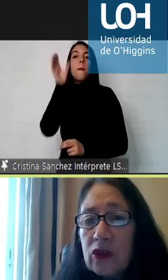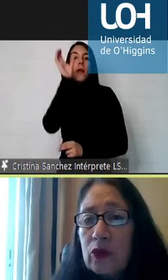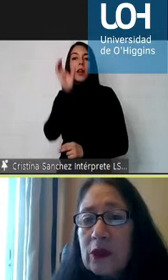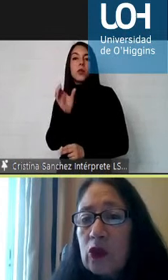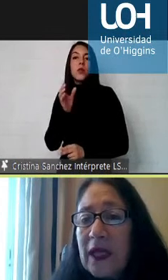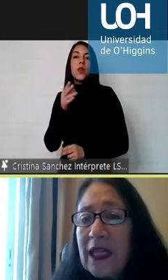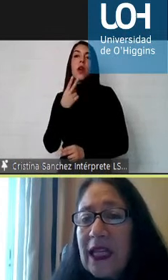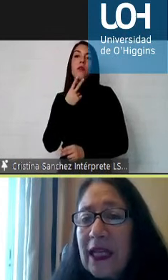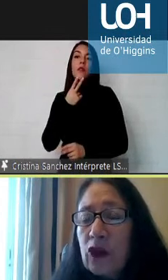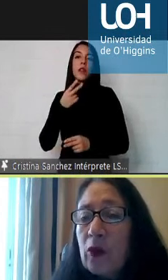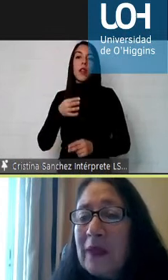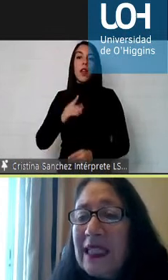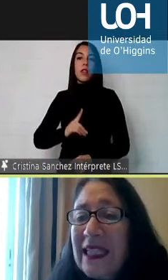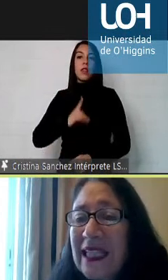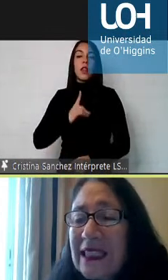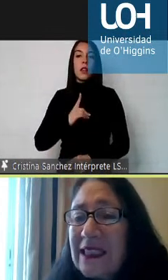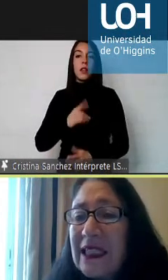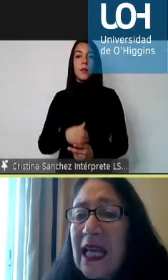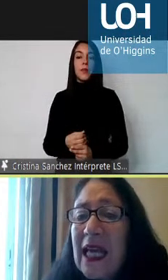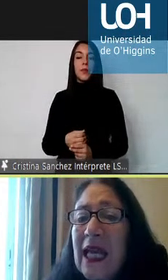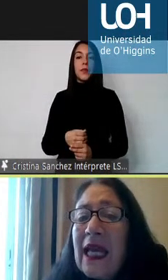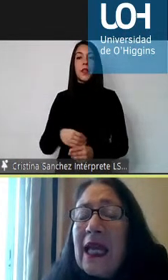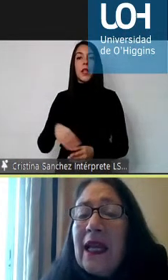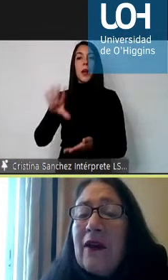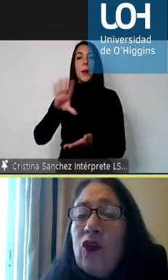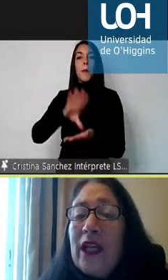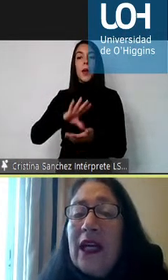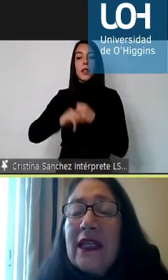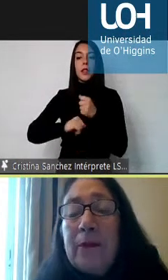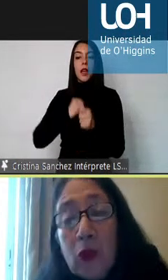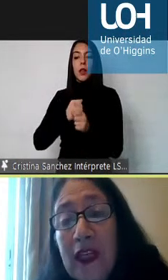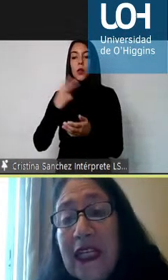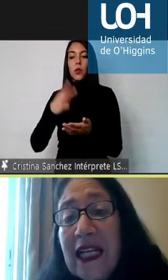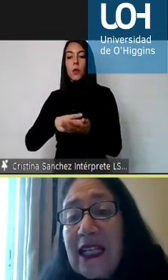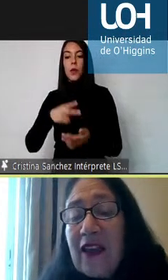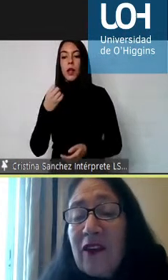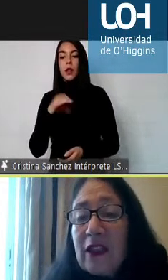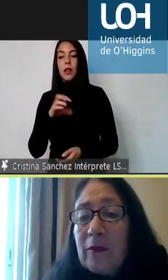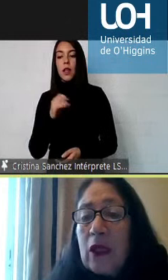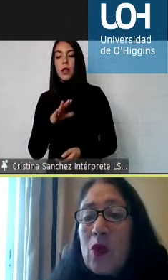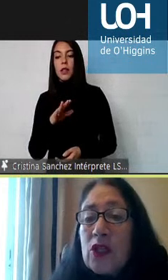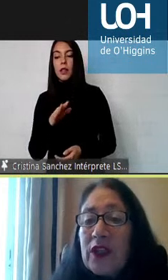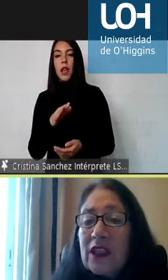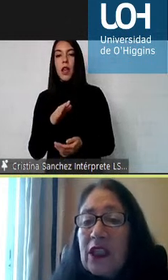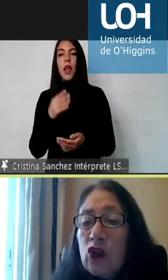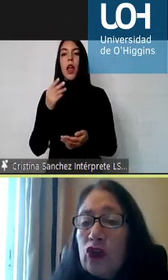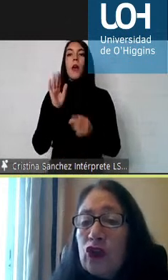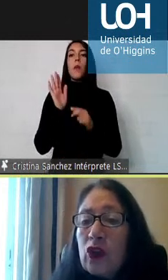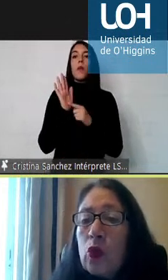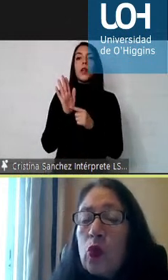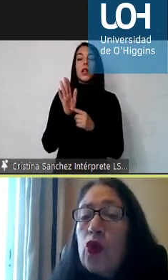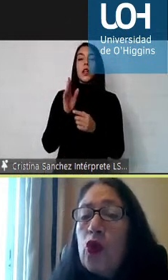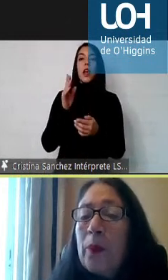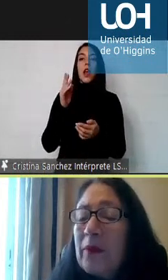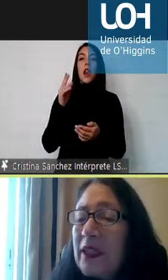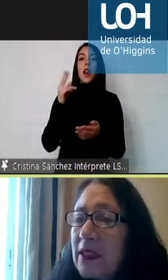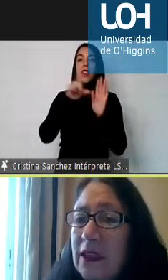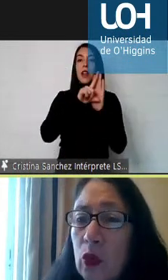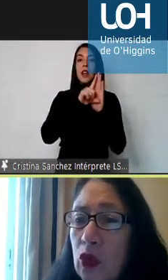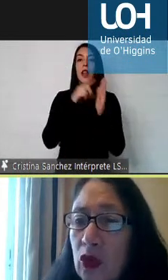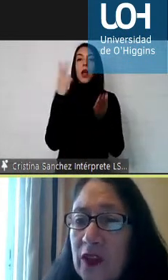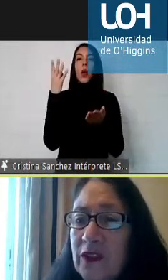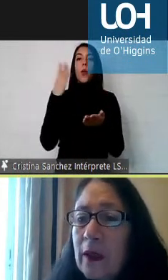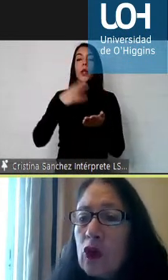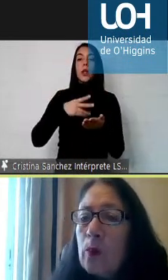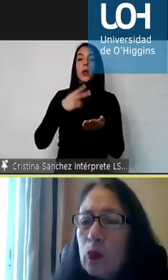contexto, nuestro país, en el año 2010, elabora y publica la ley 20.422, cuyo primer